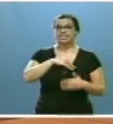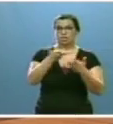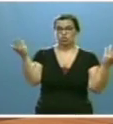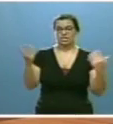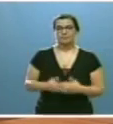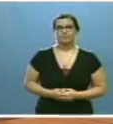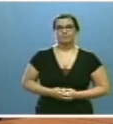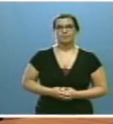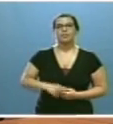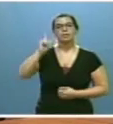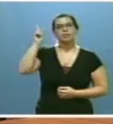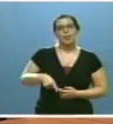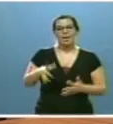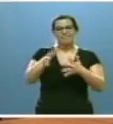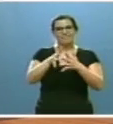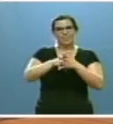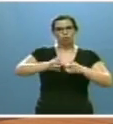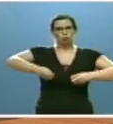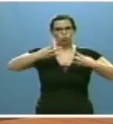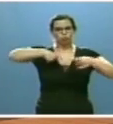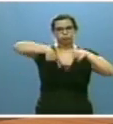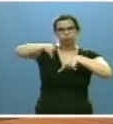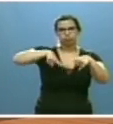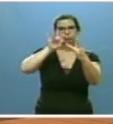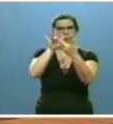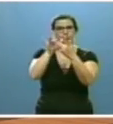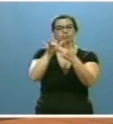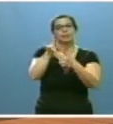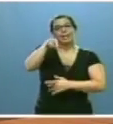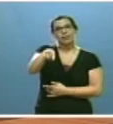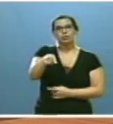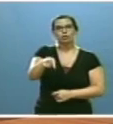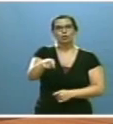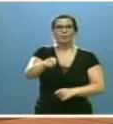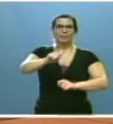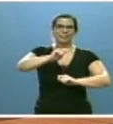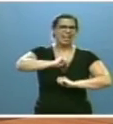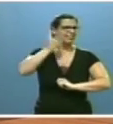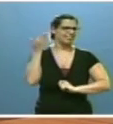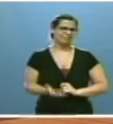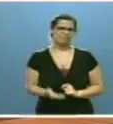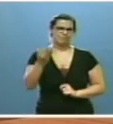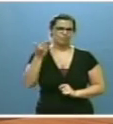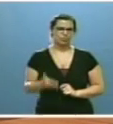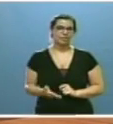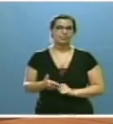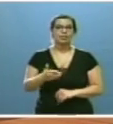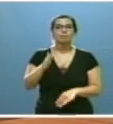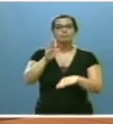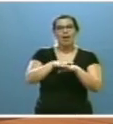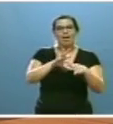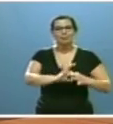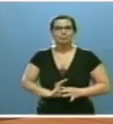las infraestructuras de comunicación y de transporte contribuyen de una manera esencial a una mayor